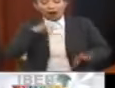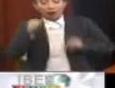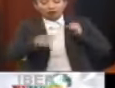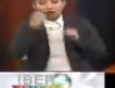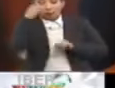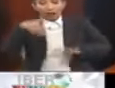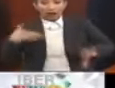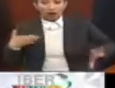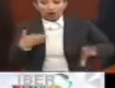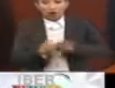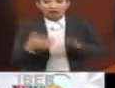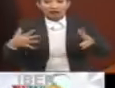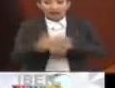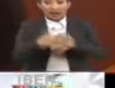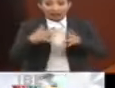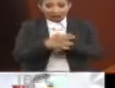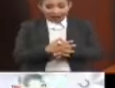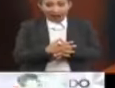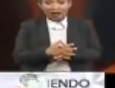conflicto